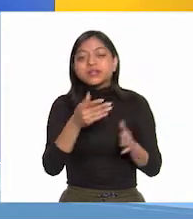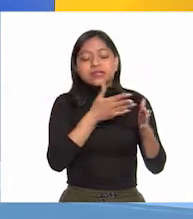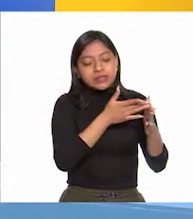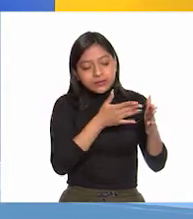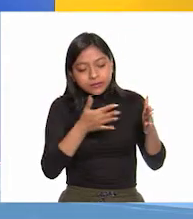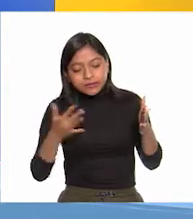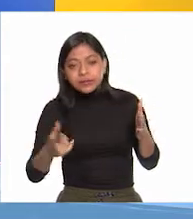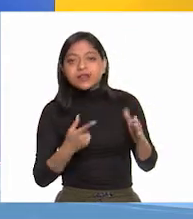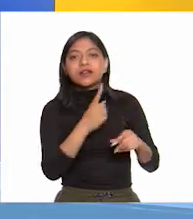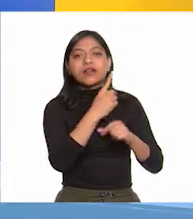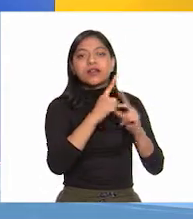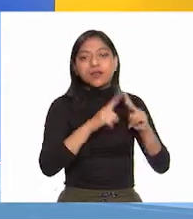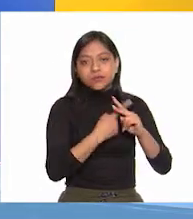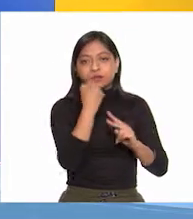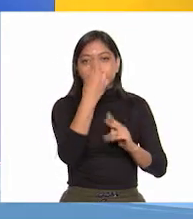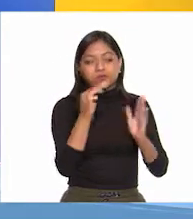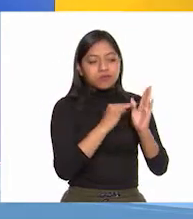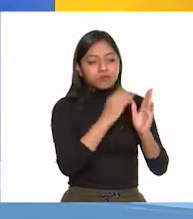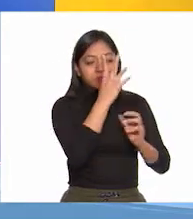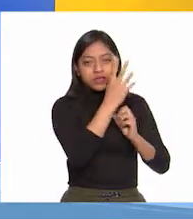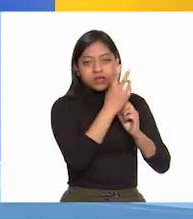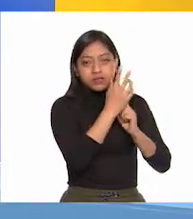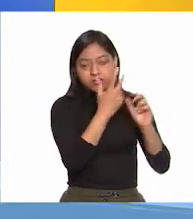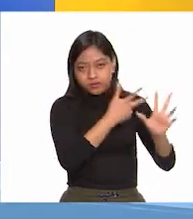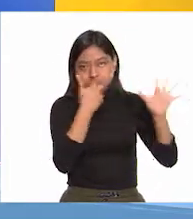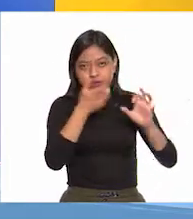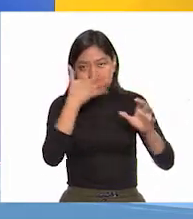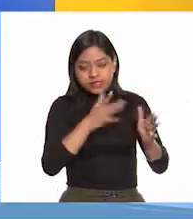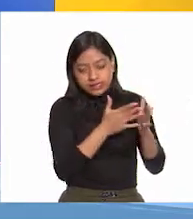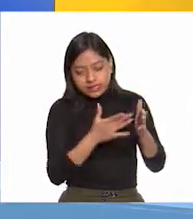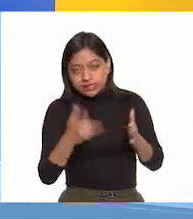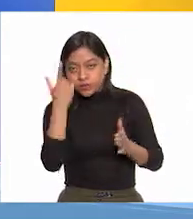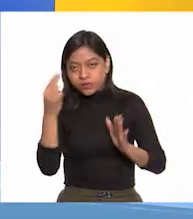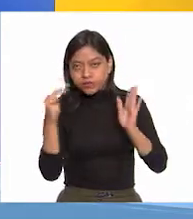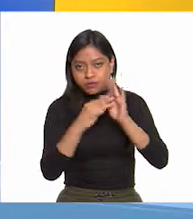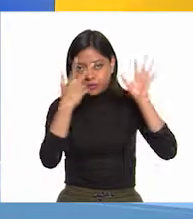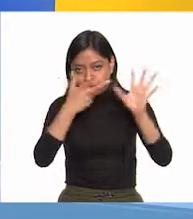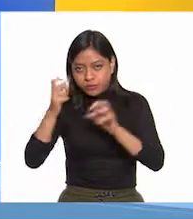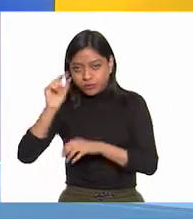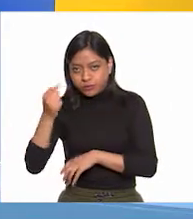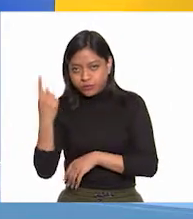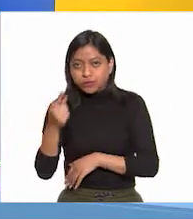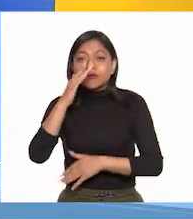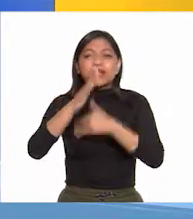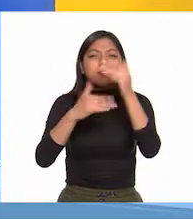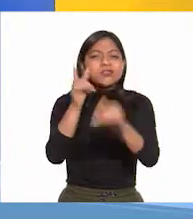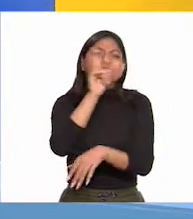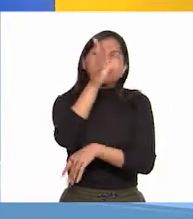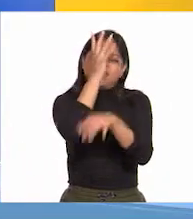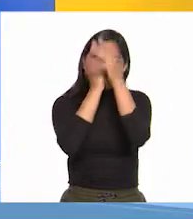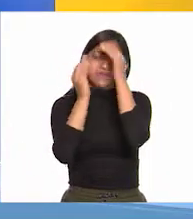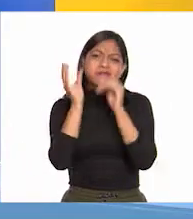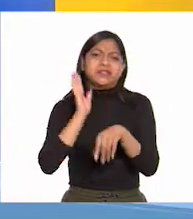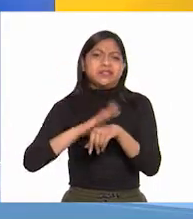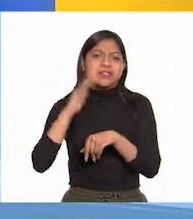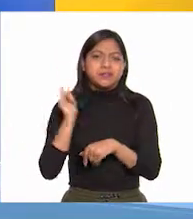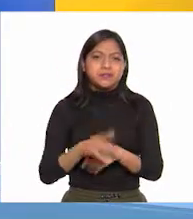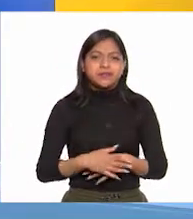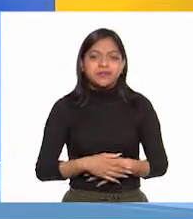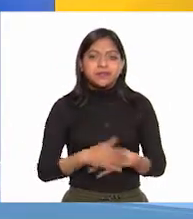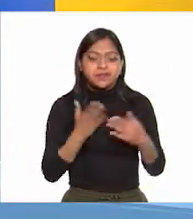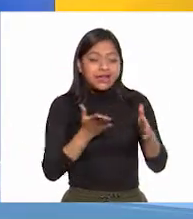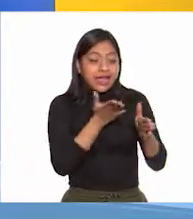tiempo irá de 1810 a 1821 y en otras clases iremos profundizando en lo que pasó